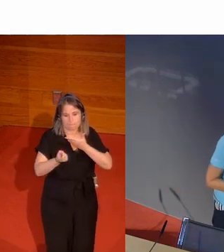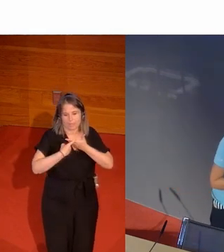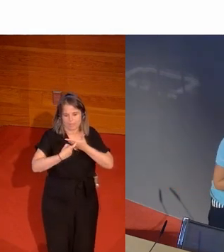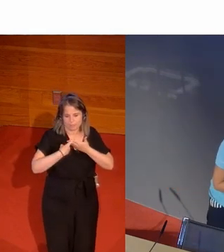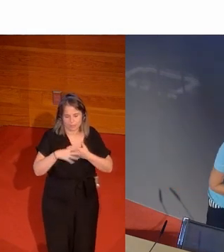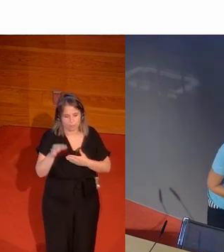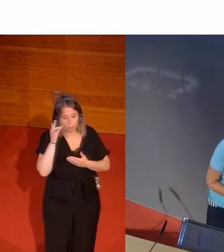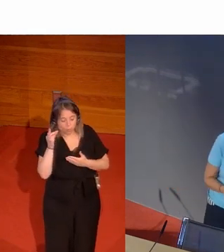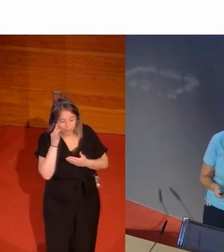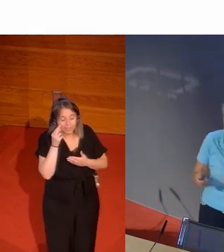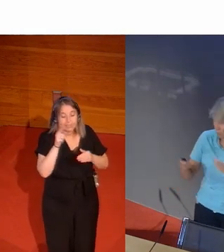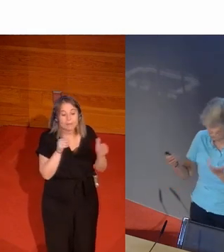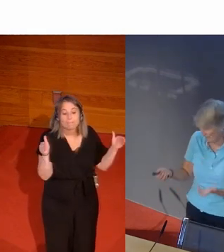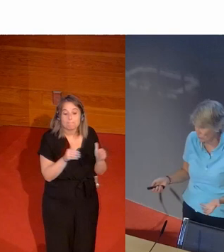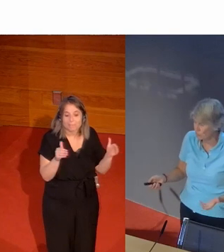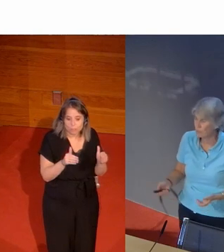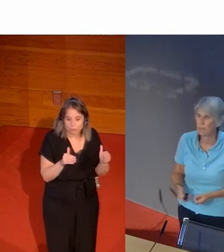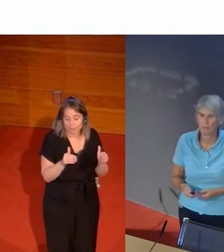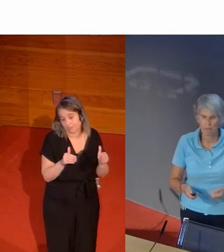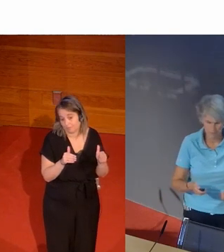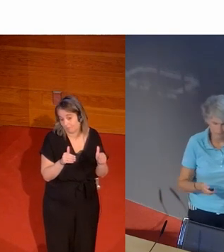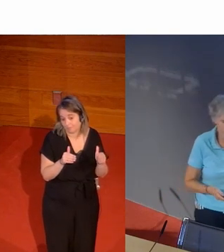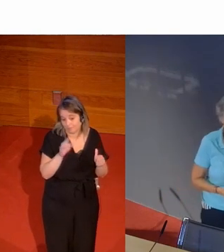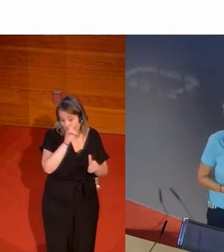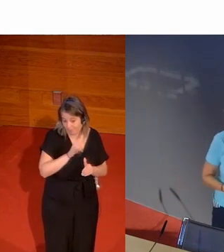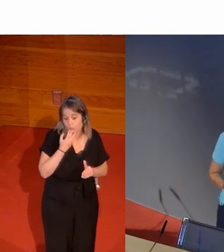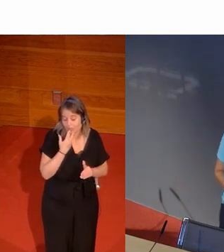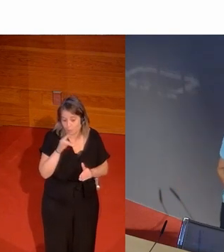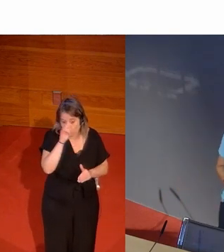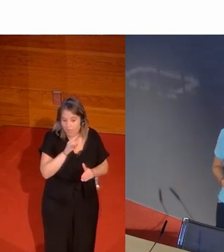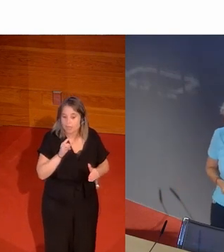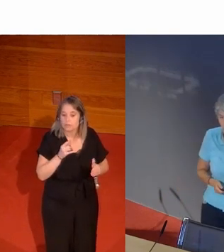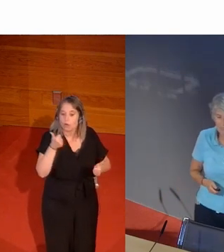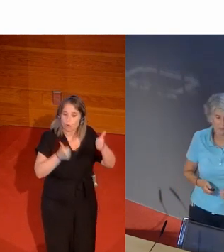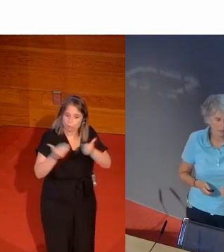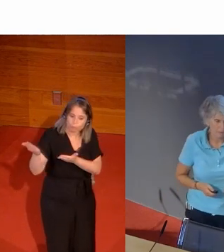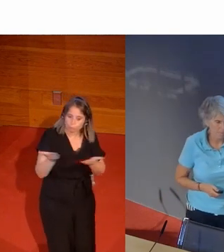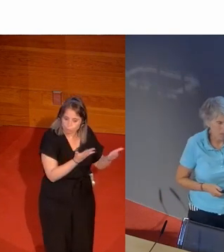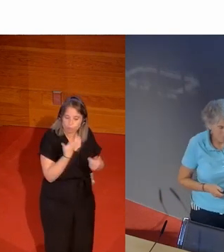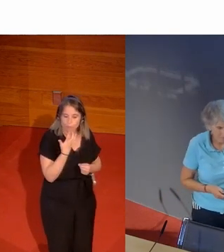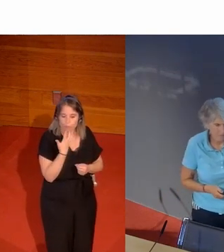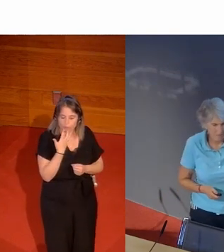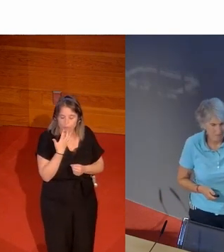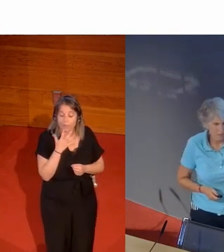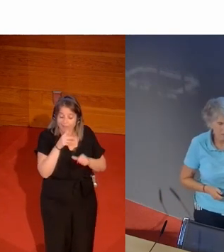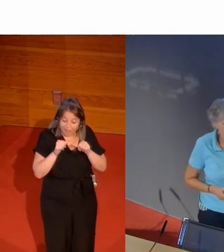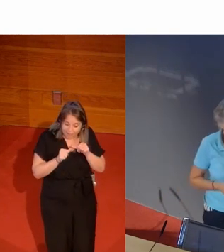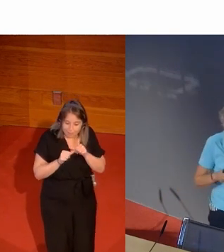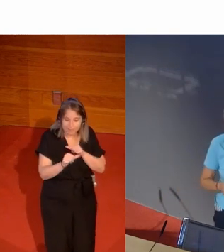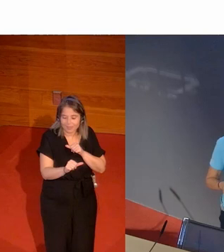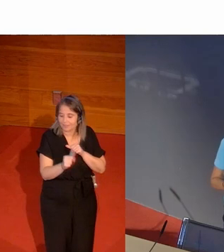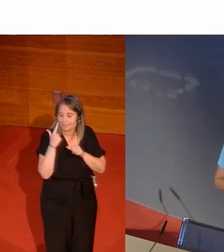de las mujeres y de las minorías étnicas es decir los negros en las competiciones porque a partir de ahí